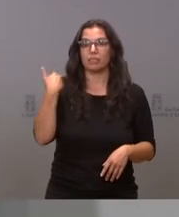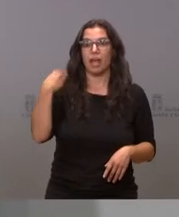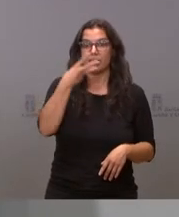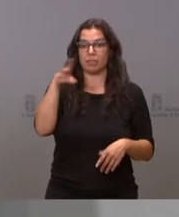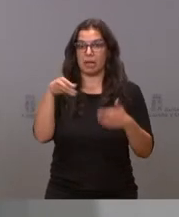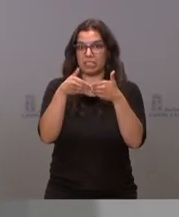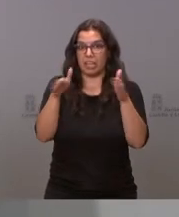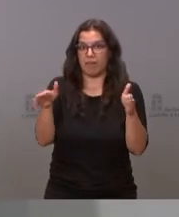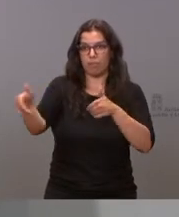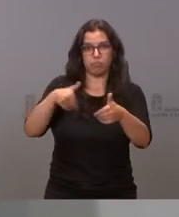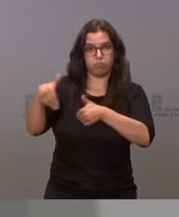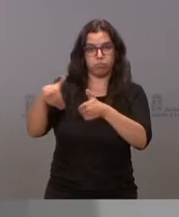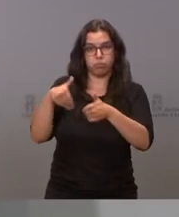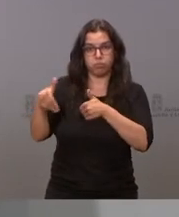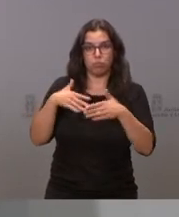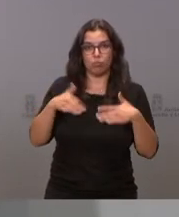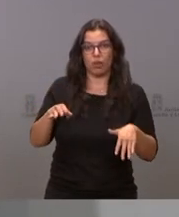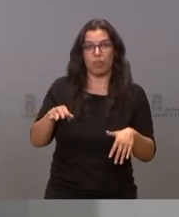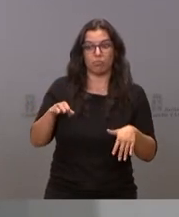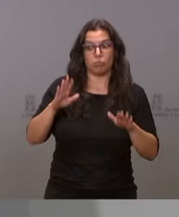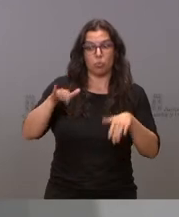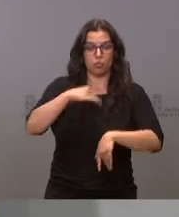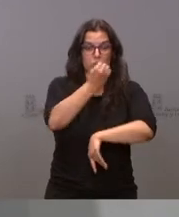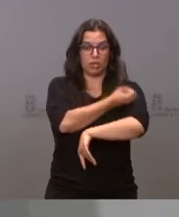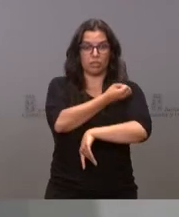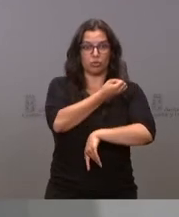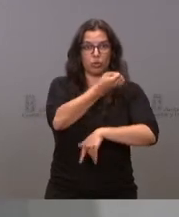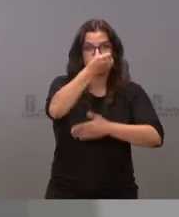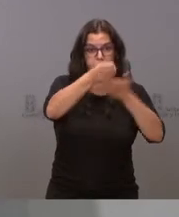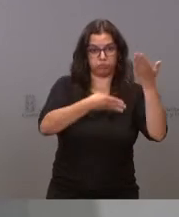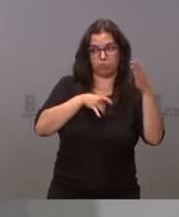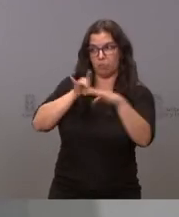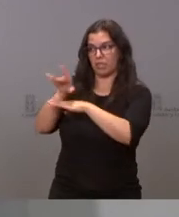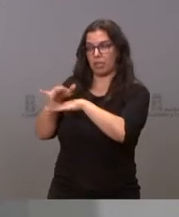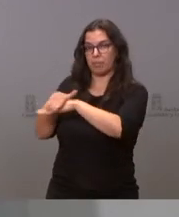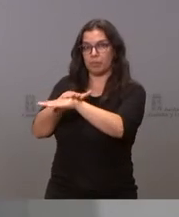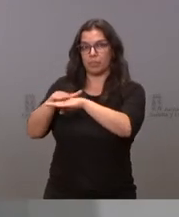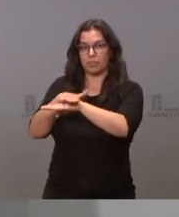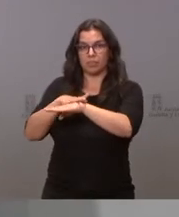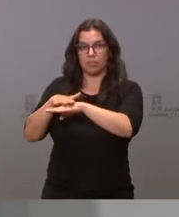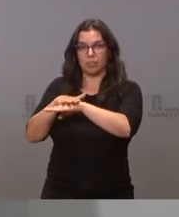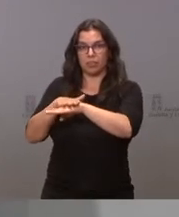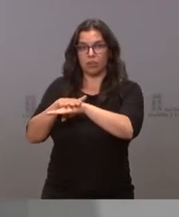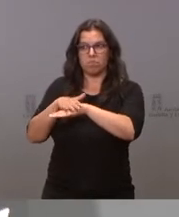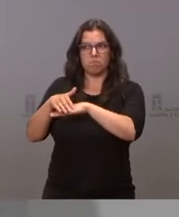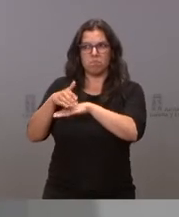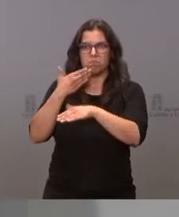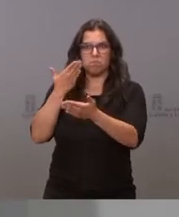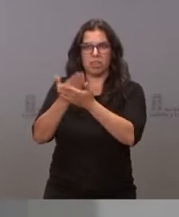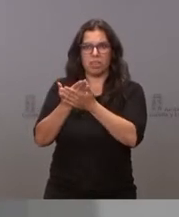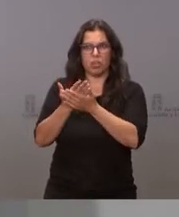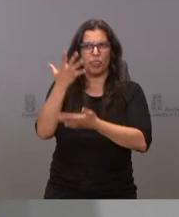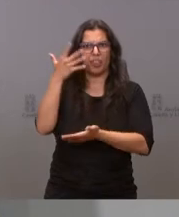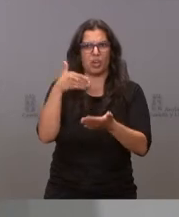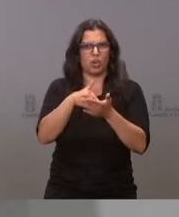abiertas y en el último registro que enviamos al ministerio no se han solicitado poco más de 5